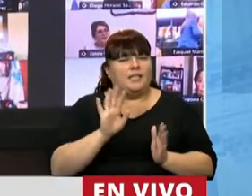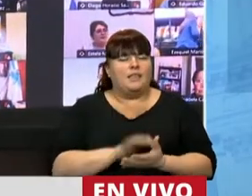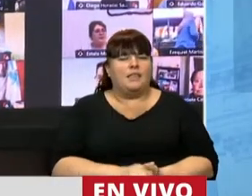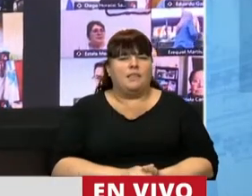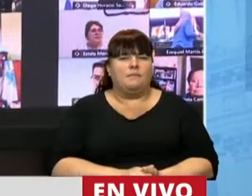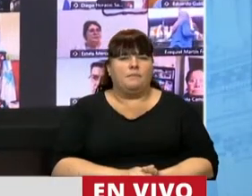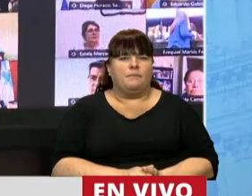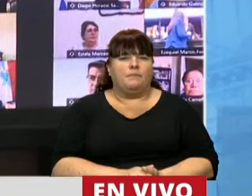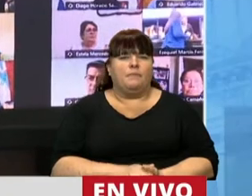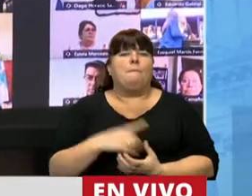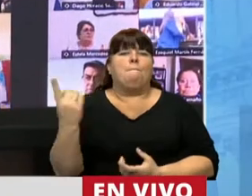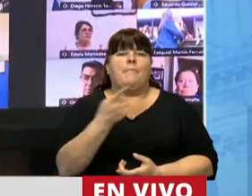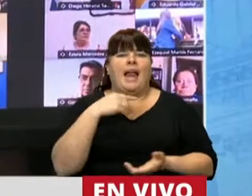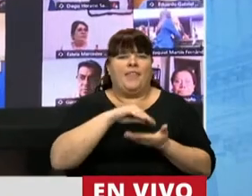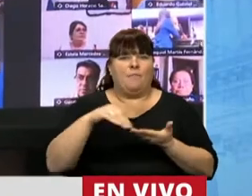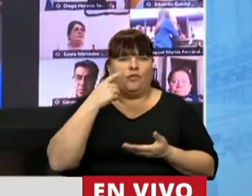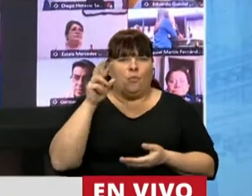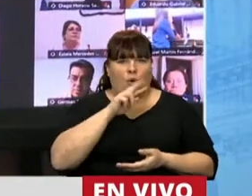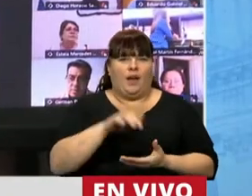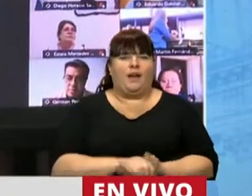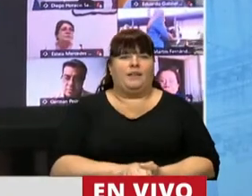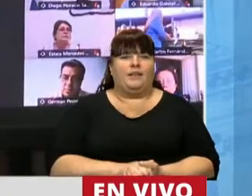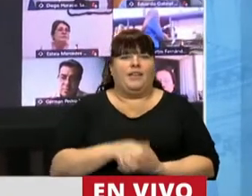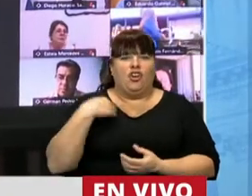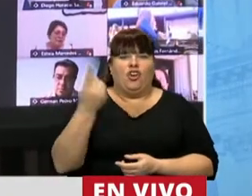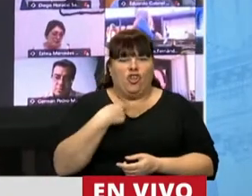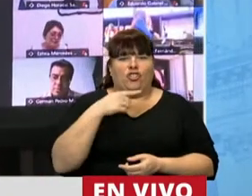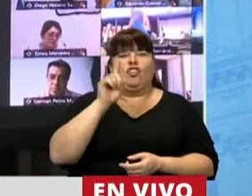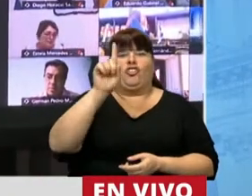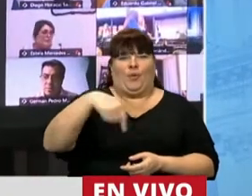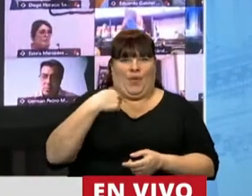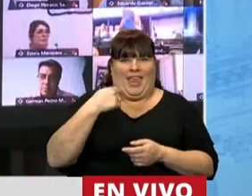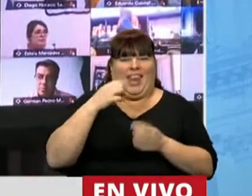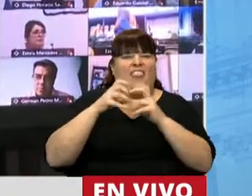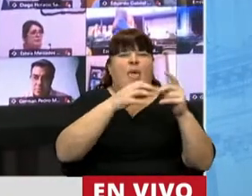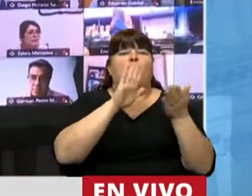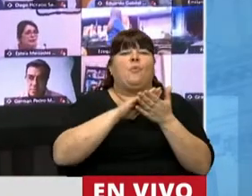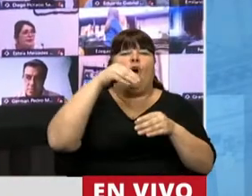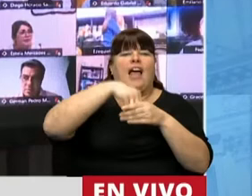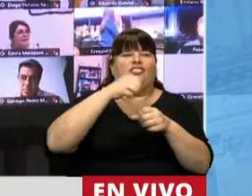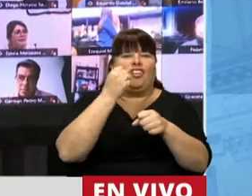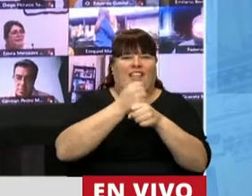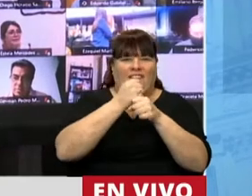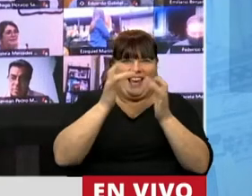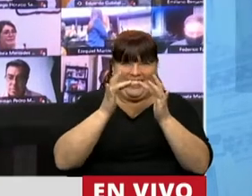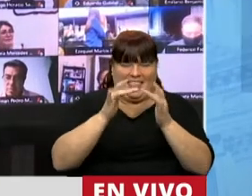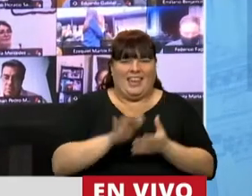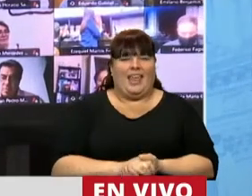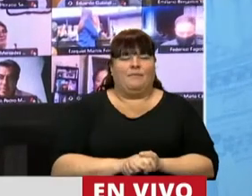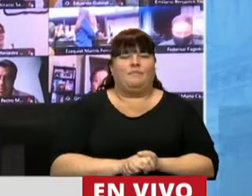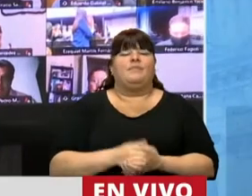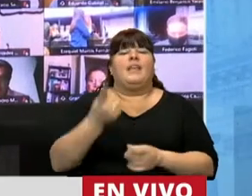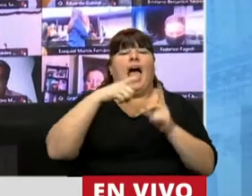los diputados y diputadas que fuimos los que originamos el debate por el teletrabajo. En el artículo 3,